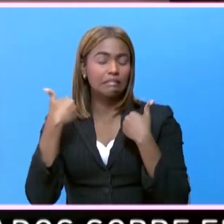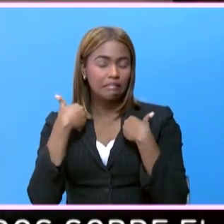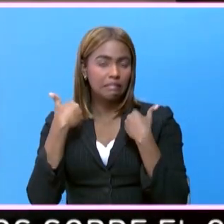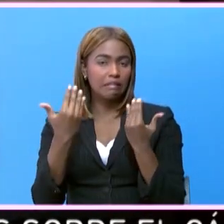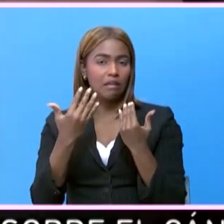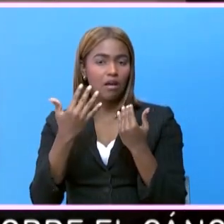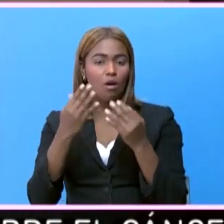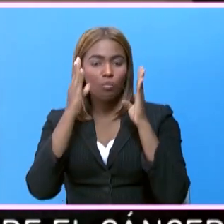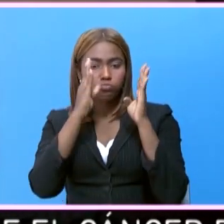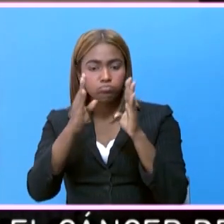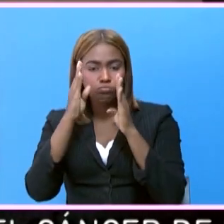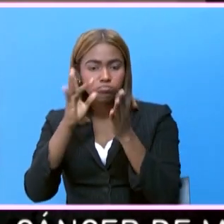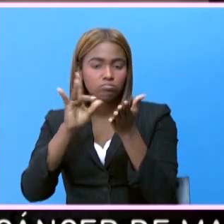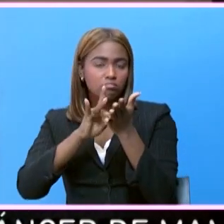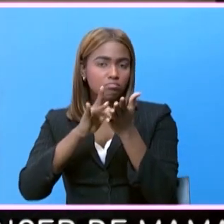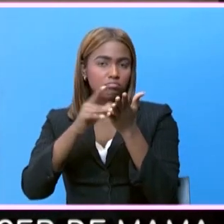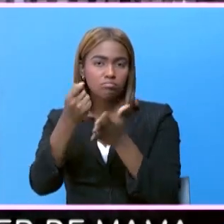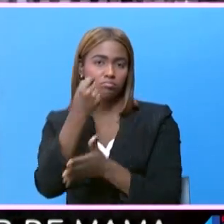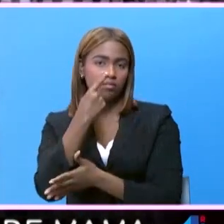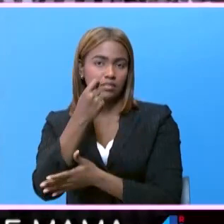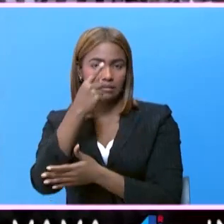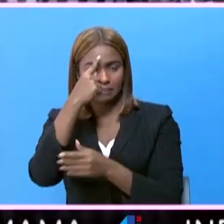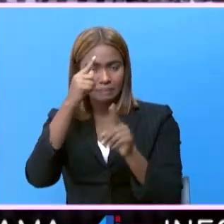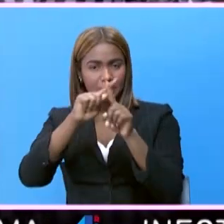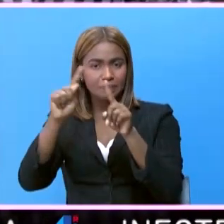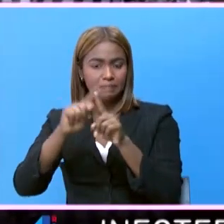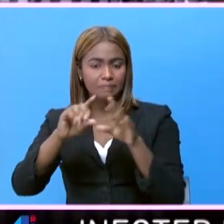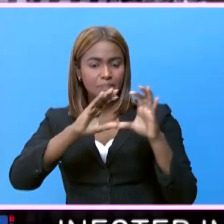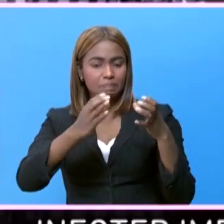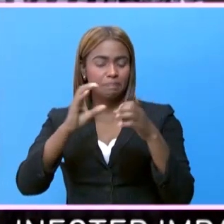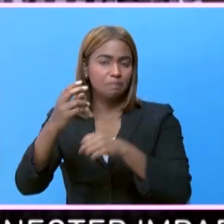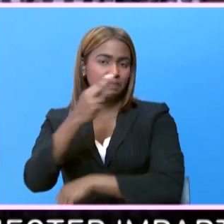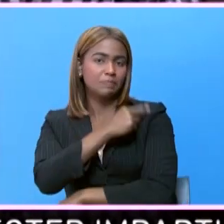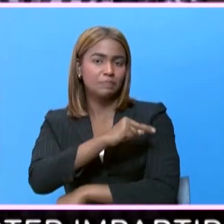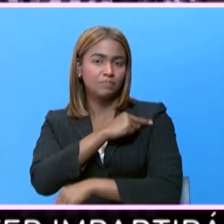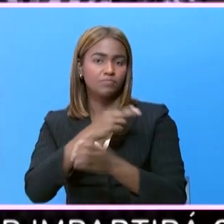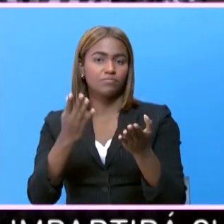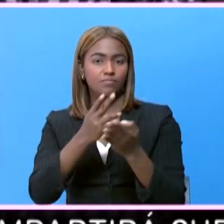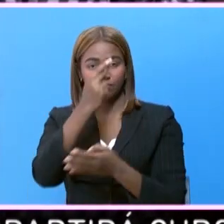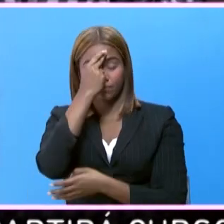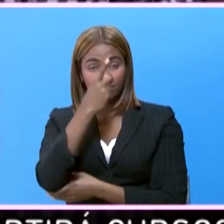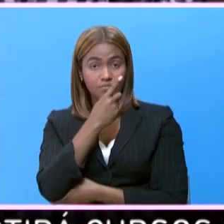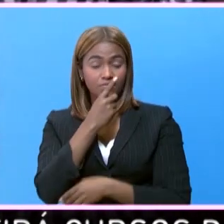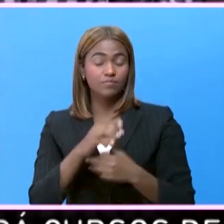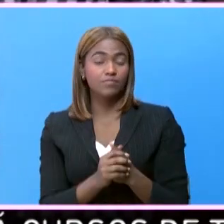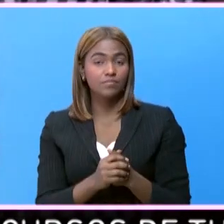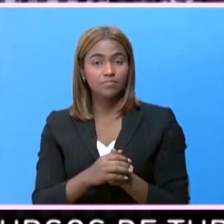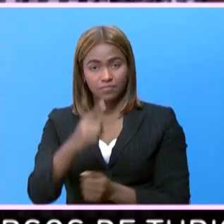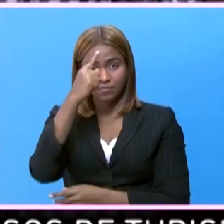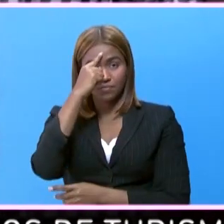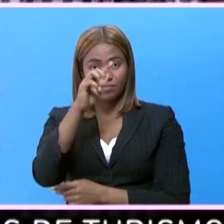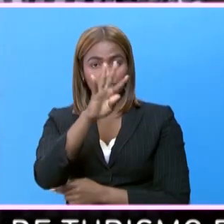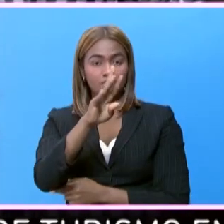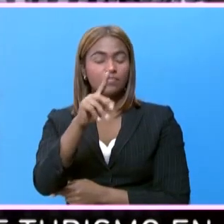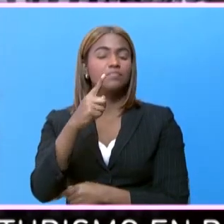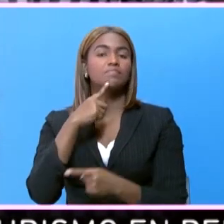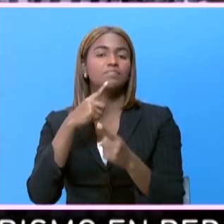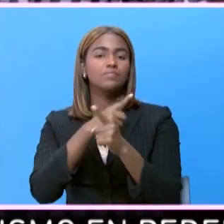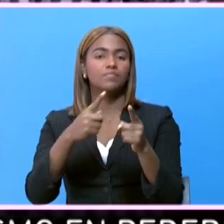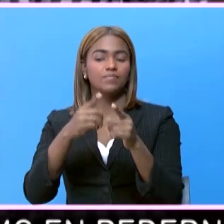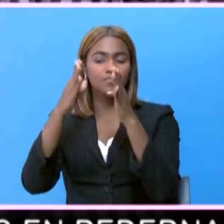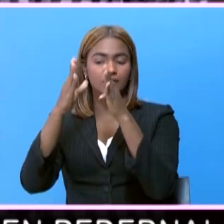encuentran recibiendo tratamiento en distintos centros médicos del país. Para 4R de